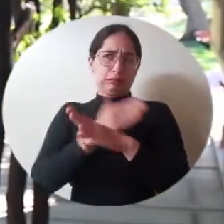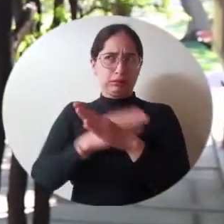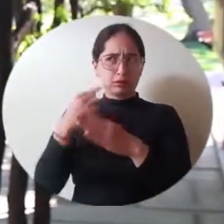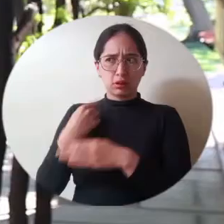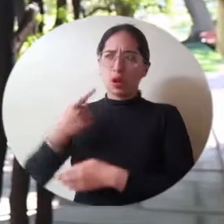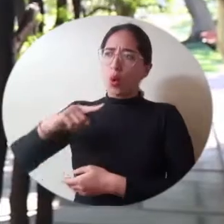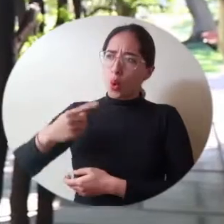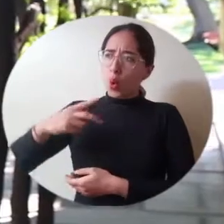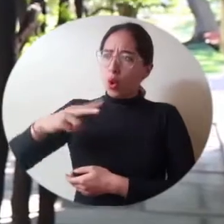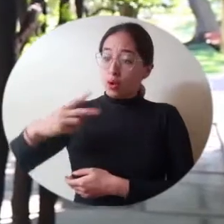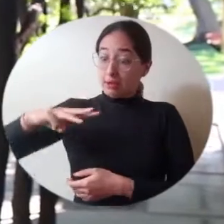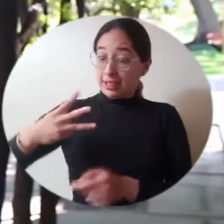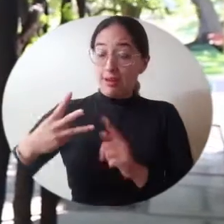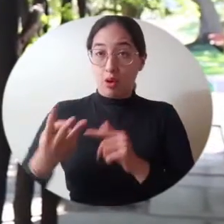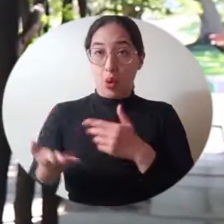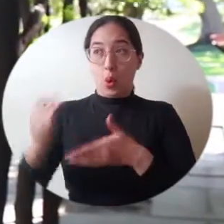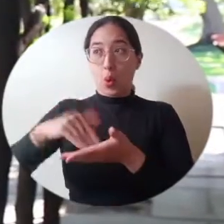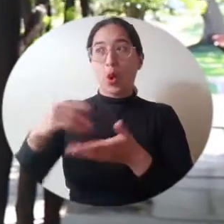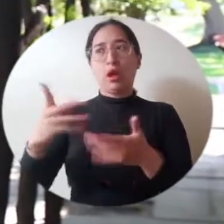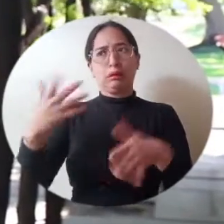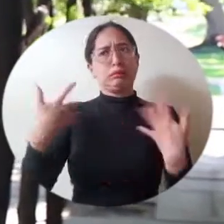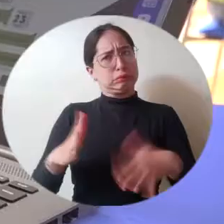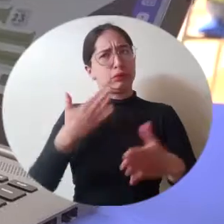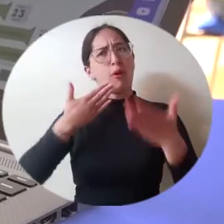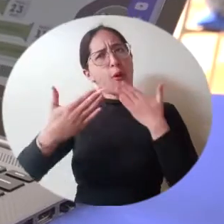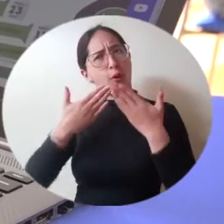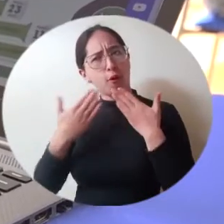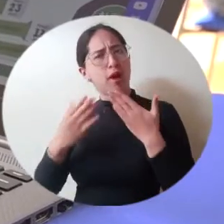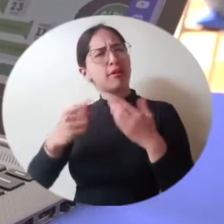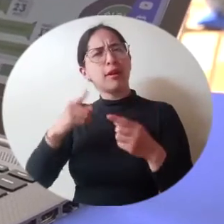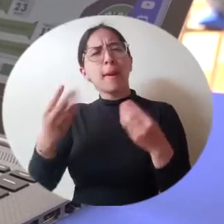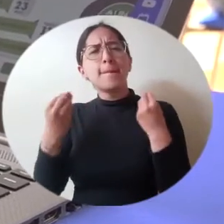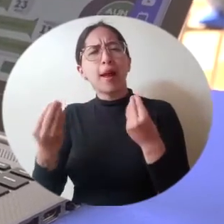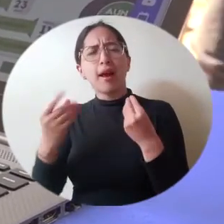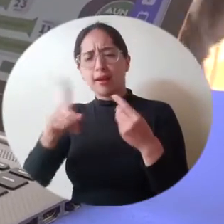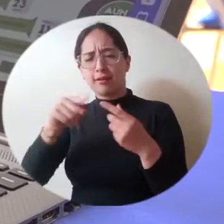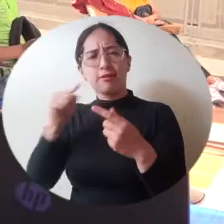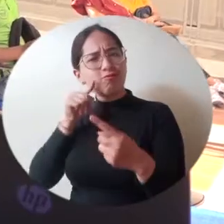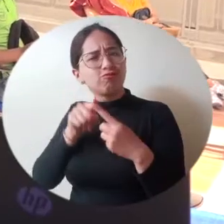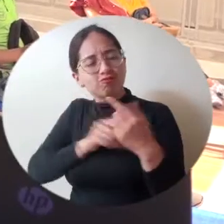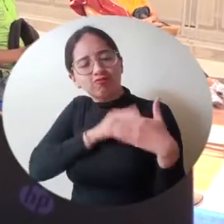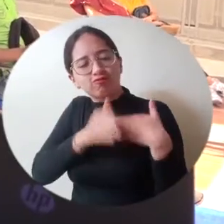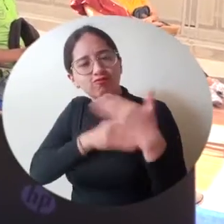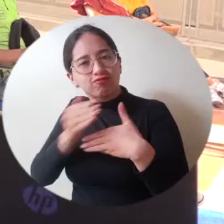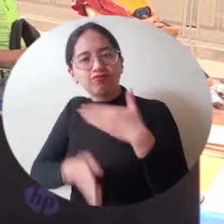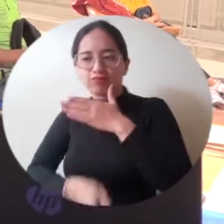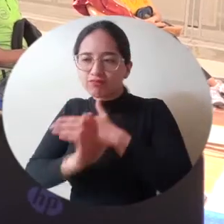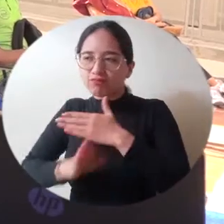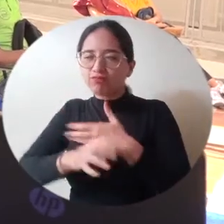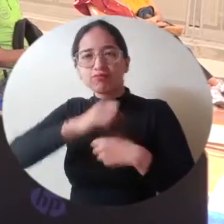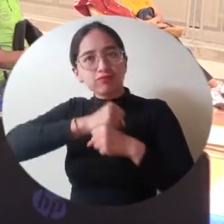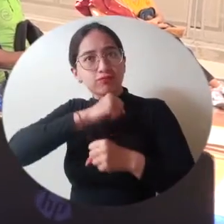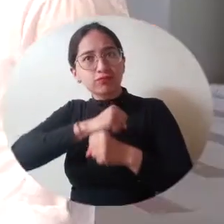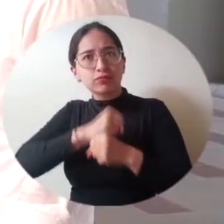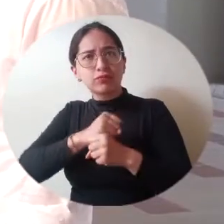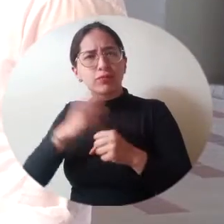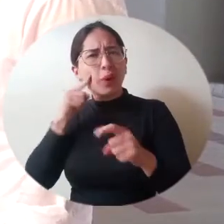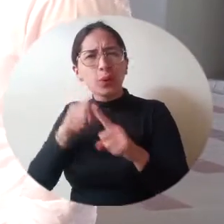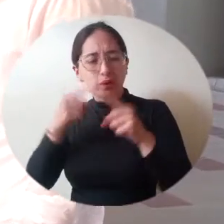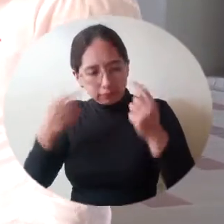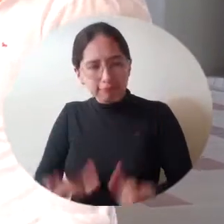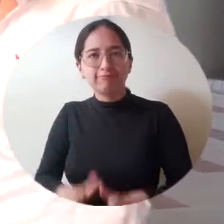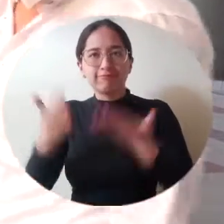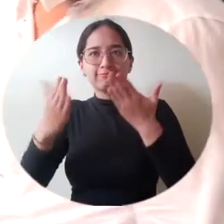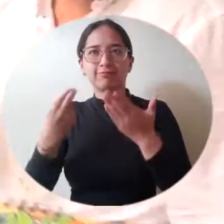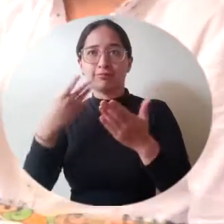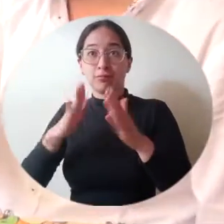desarrollando hace algún tiempo para seguir en ese trabajo que esperamos se haya venido reflejando en mejoras de la